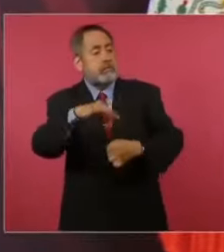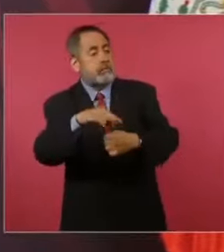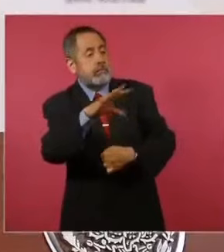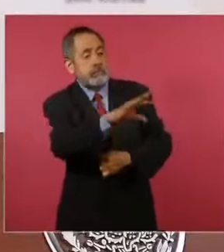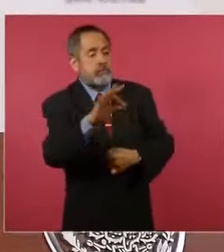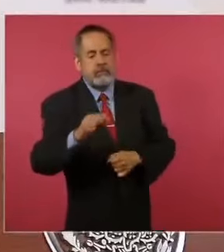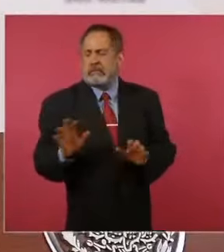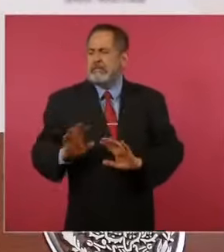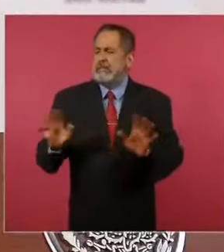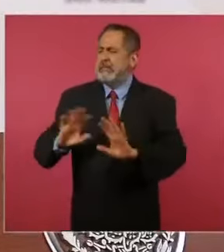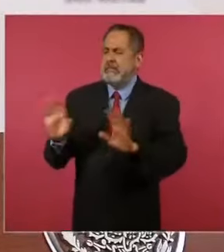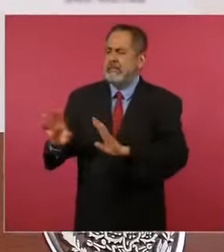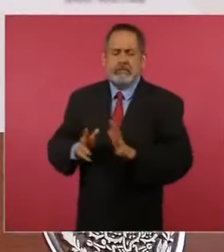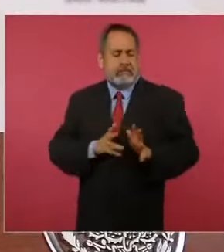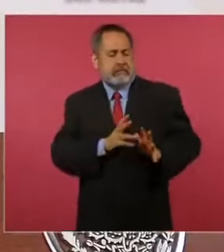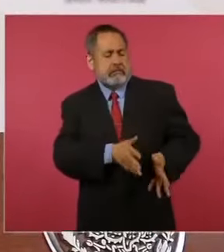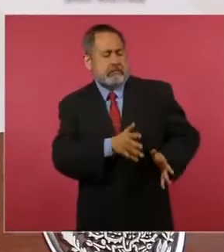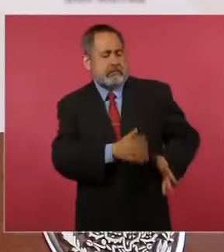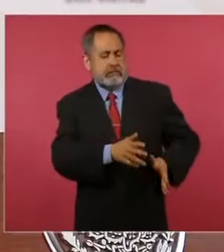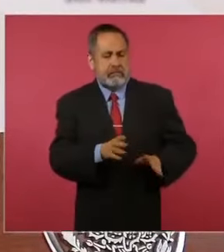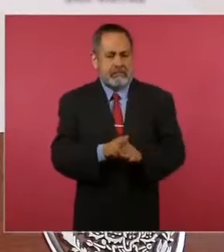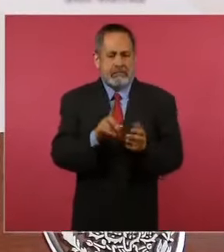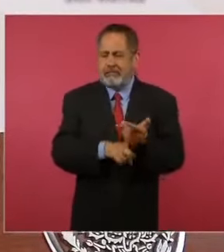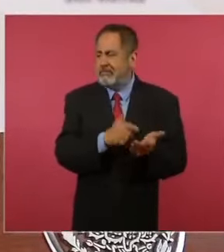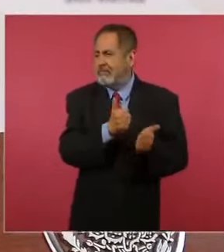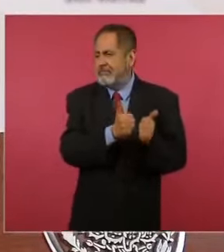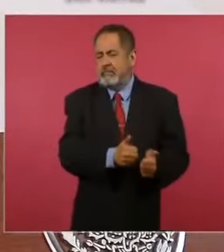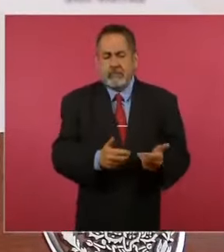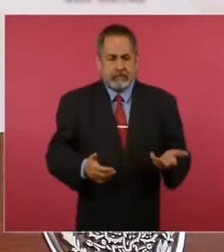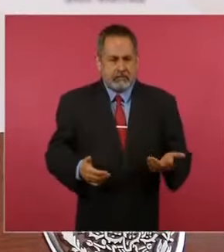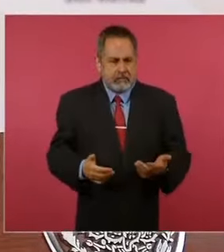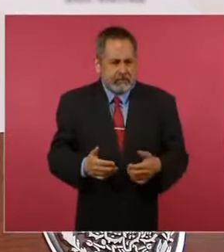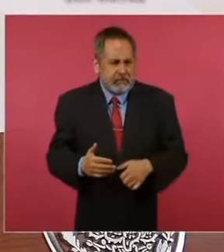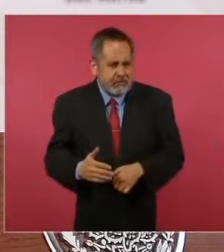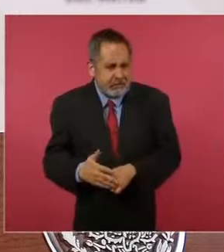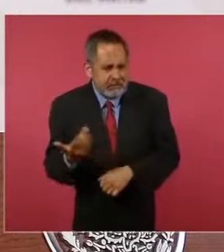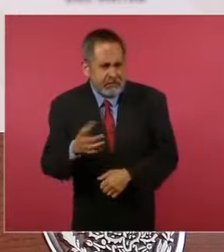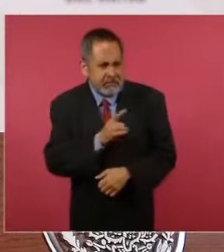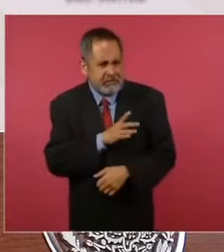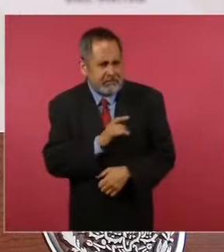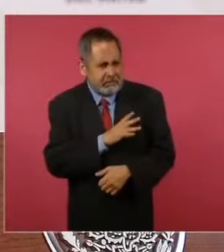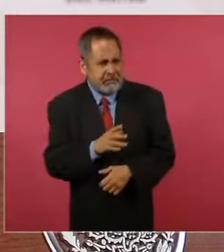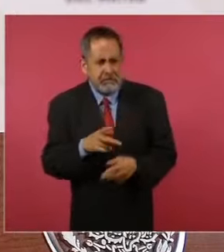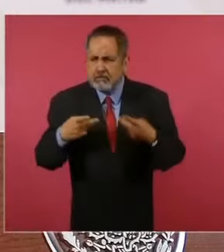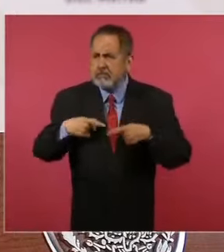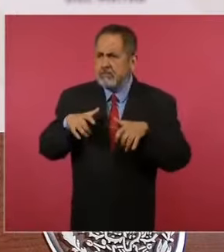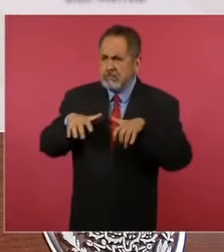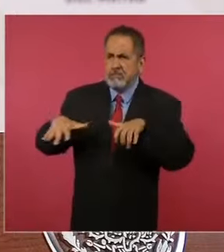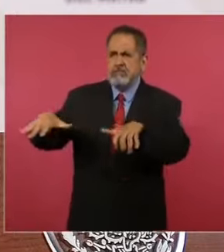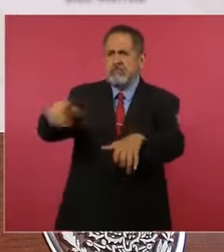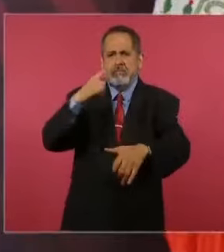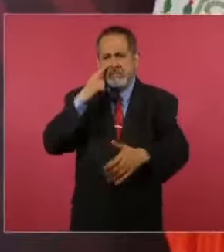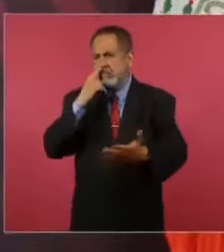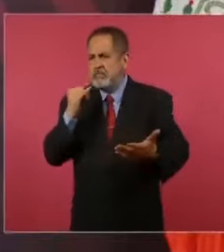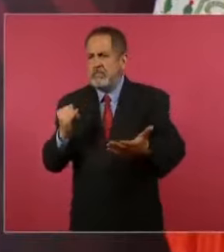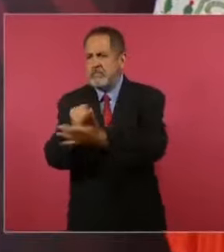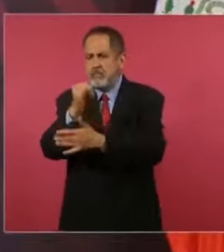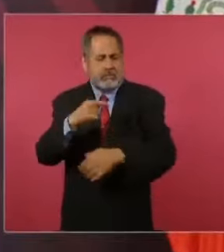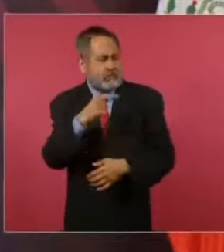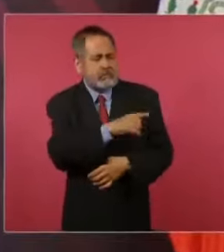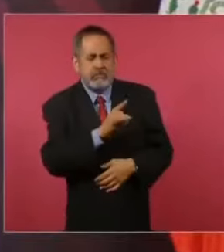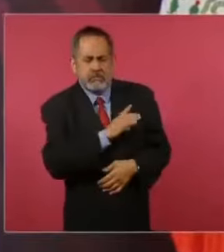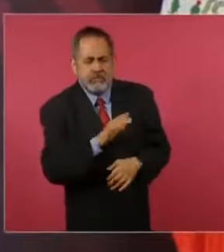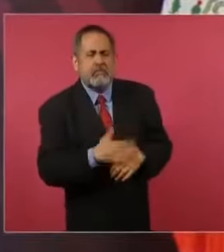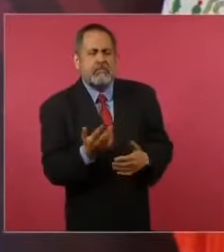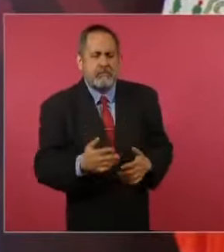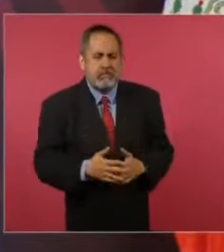a los magistrados, a los ministros. ¿Por qué le tienen miedo al pueblo? ¿Por qué le tienen miedo a la